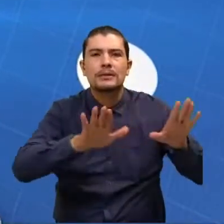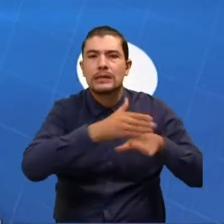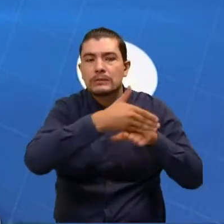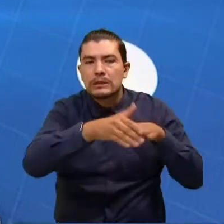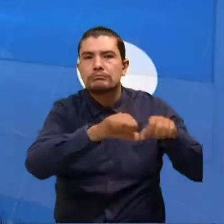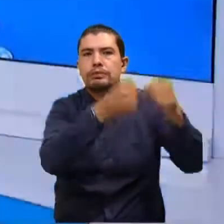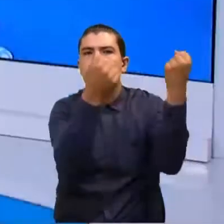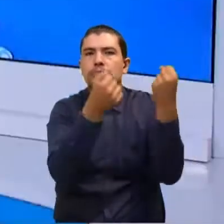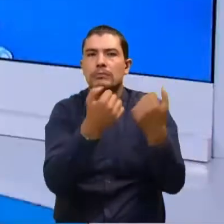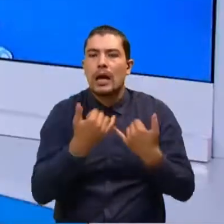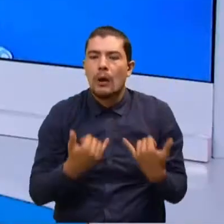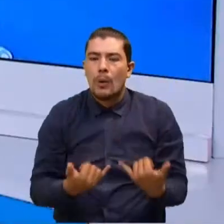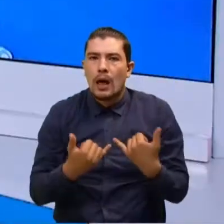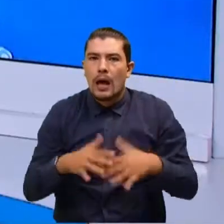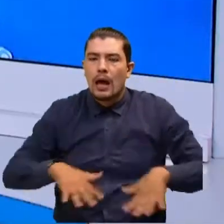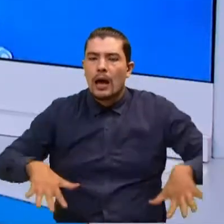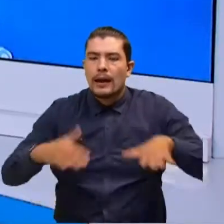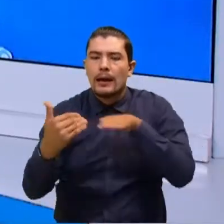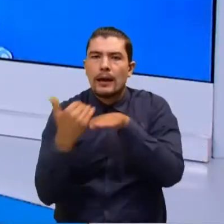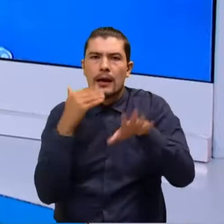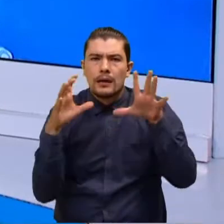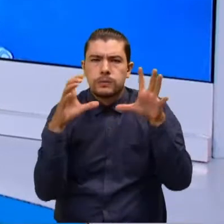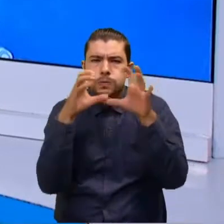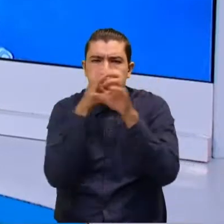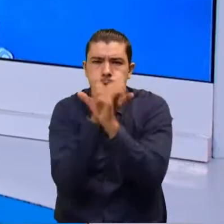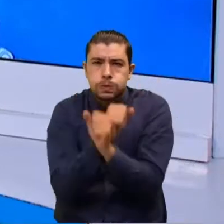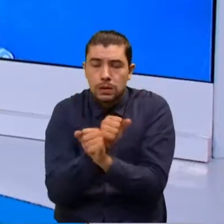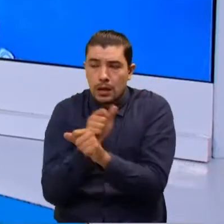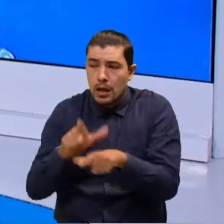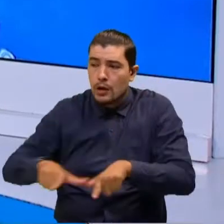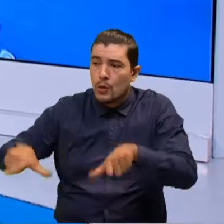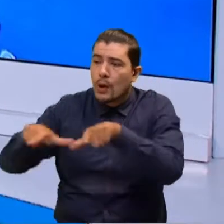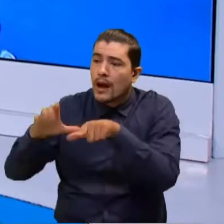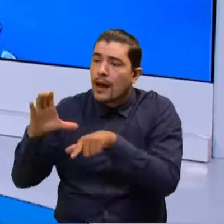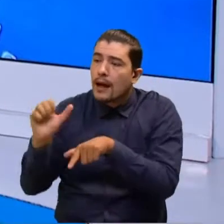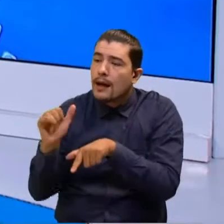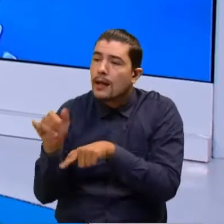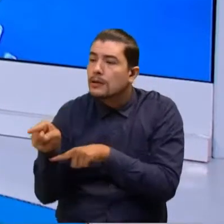Estamos completamente en oscuras, tenemos un CAI y ni se ve.